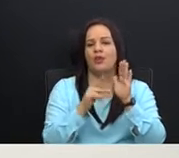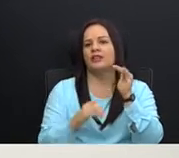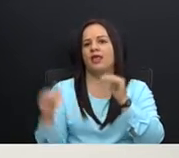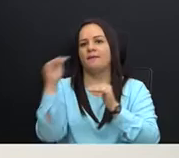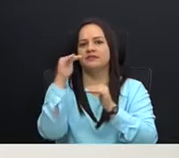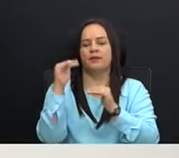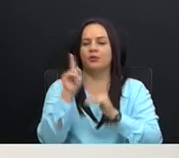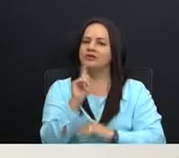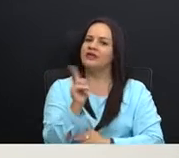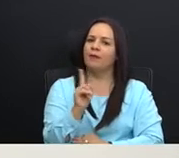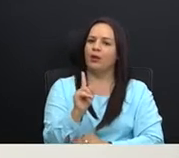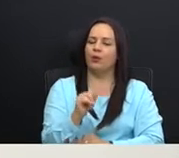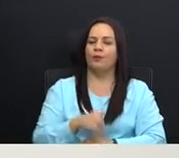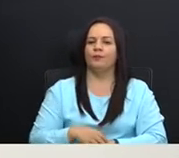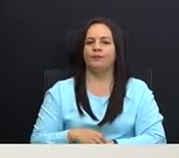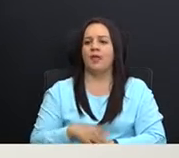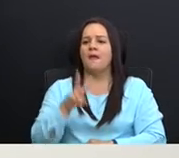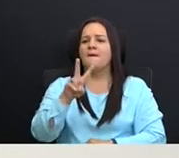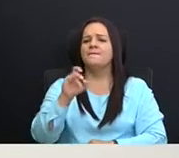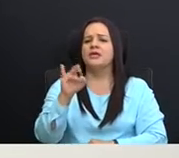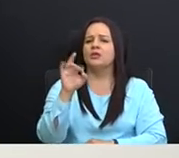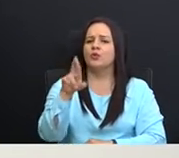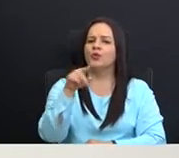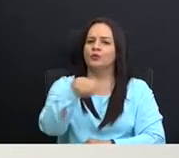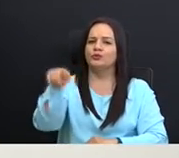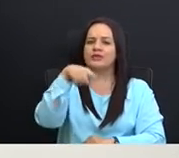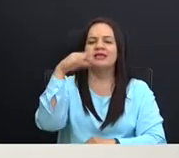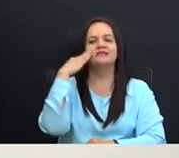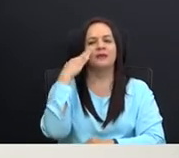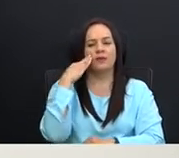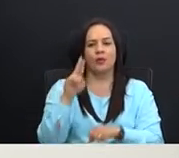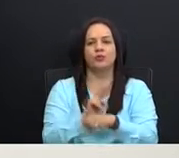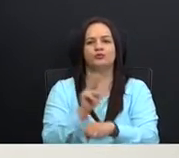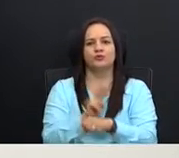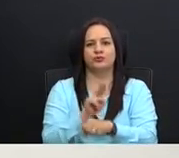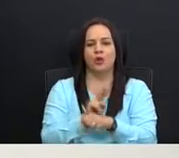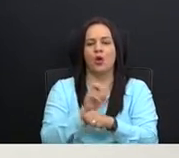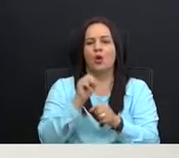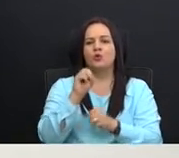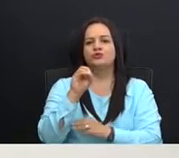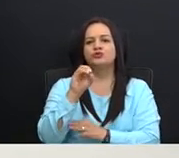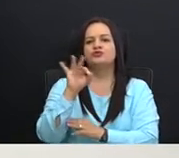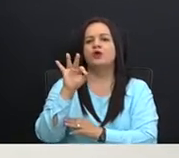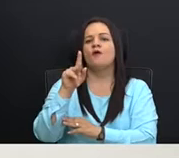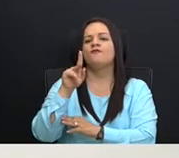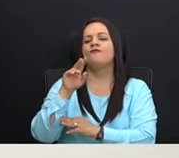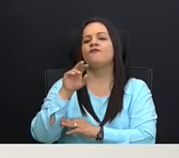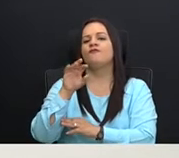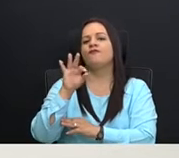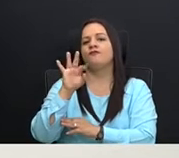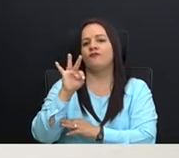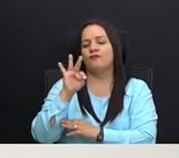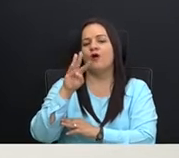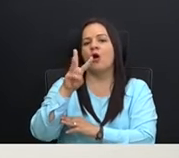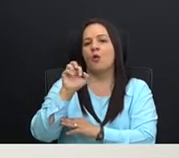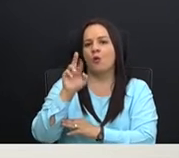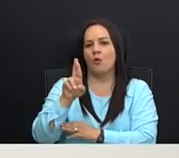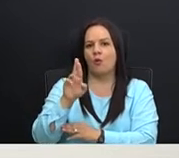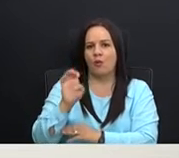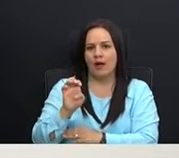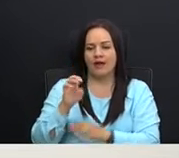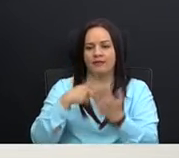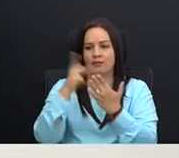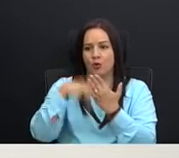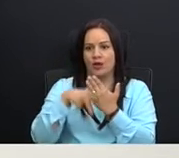Don Víctor, también ustedes saben que usaron un software libre que permitía que terceras